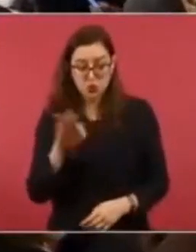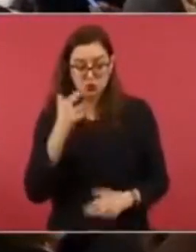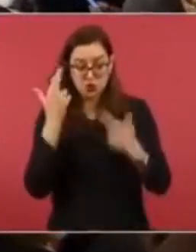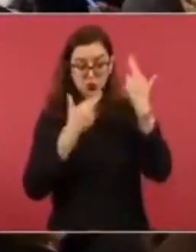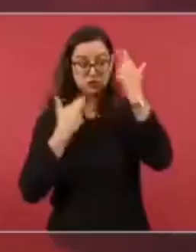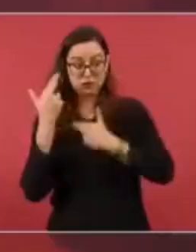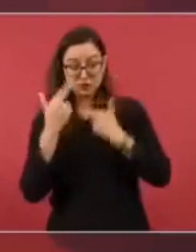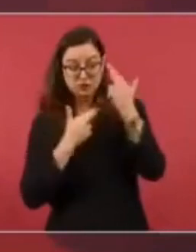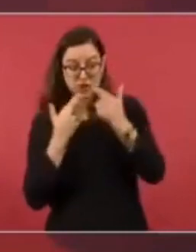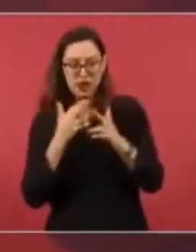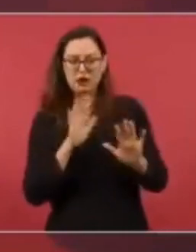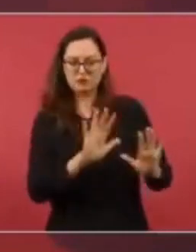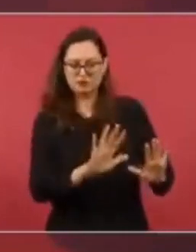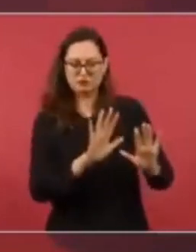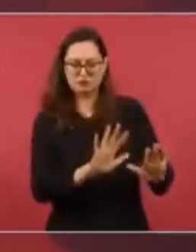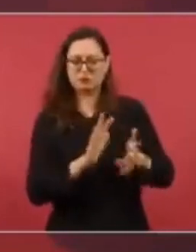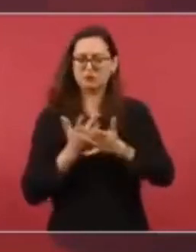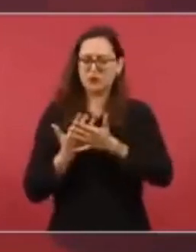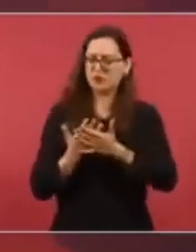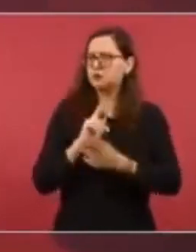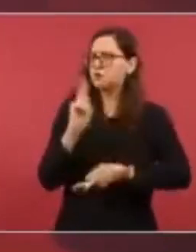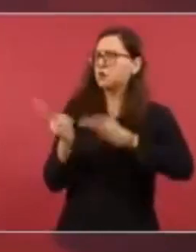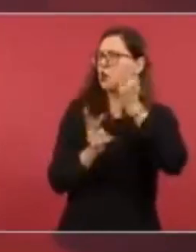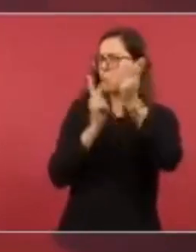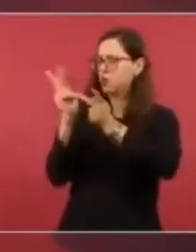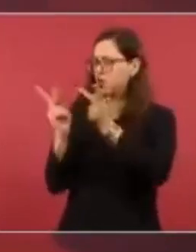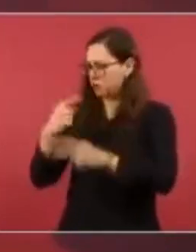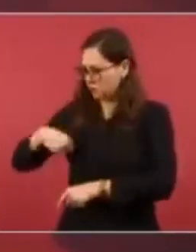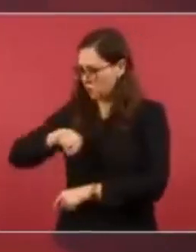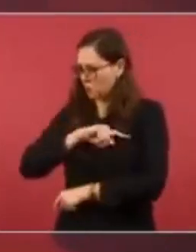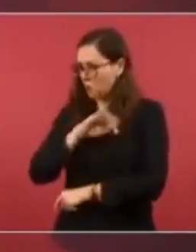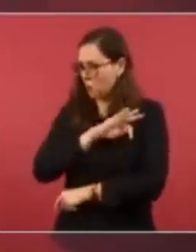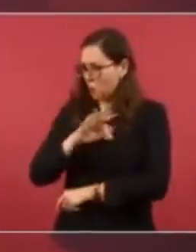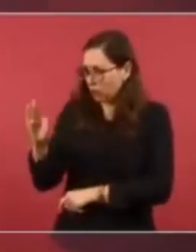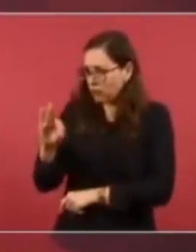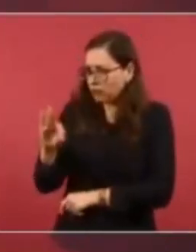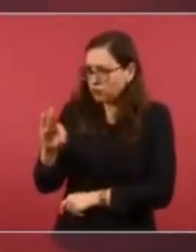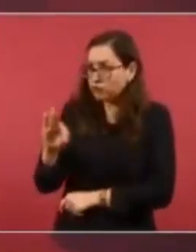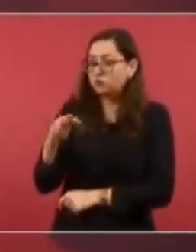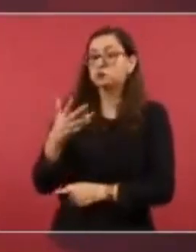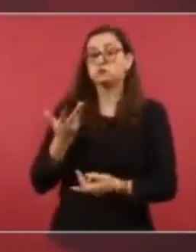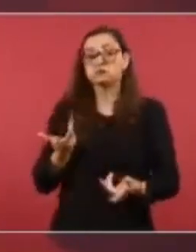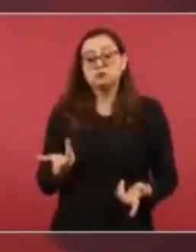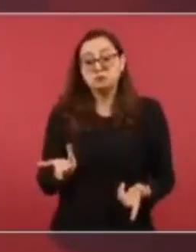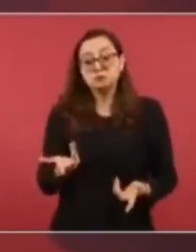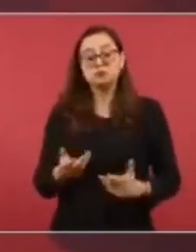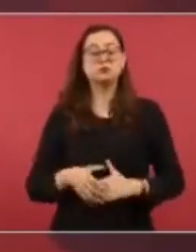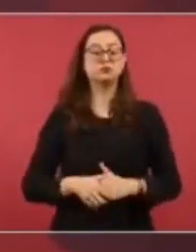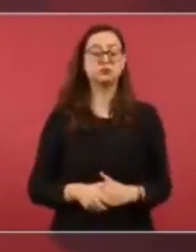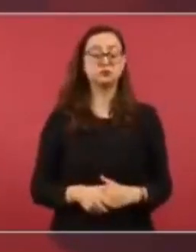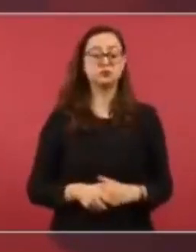facultad para hacerlo, pero... ¡Gracias! ¡Gracias! ¡Gracias! Gracias.